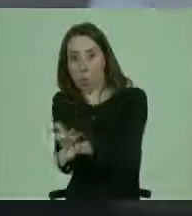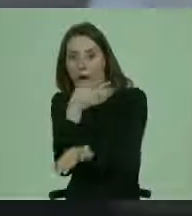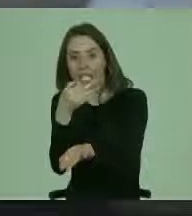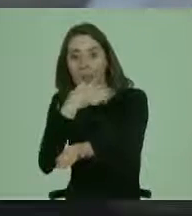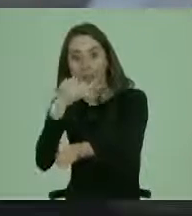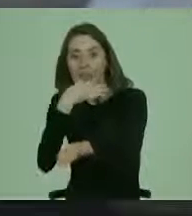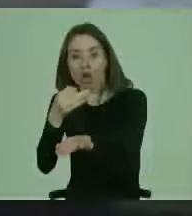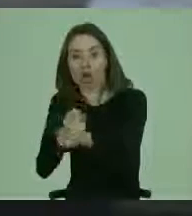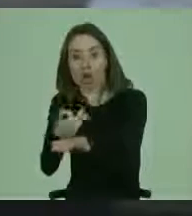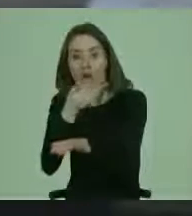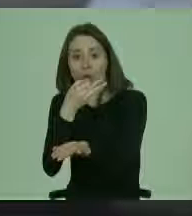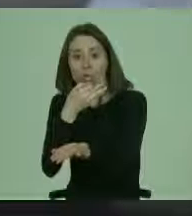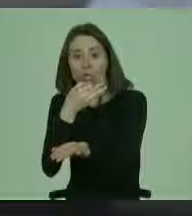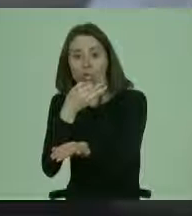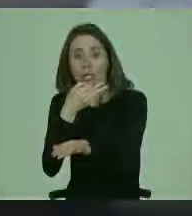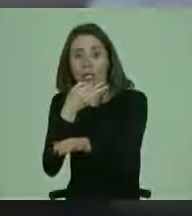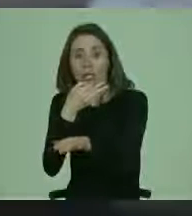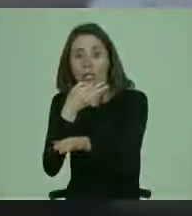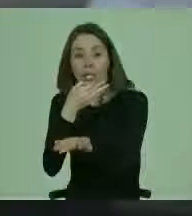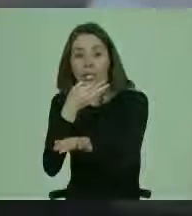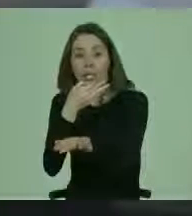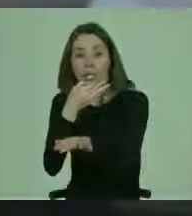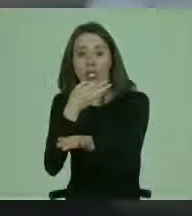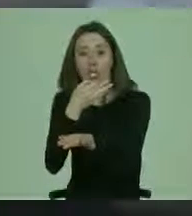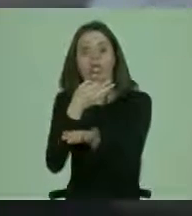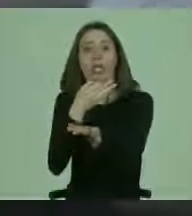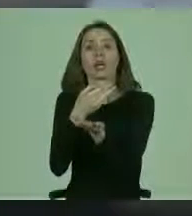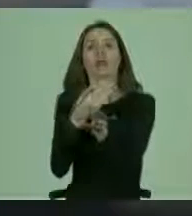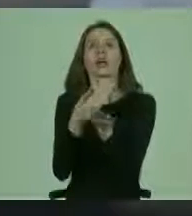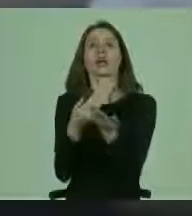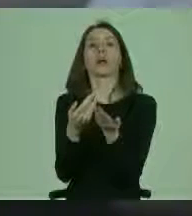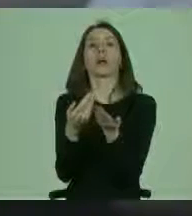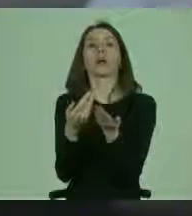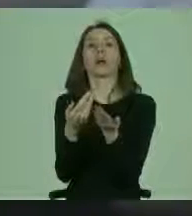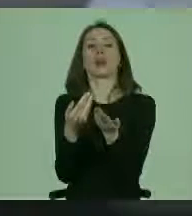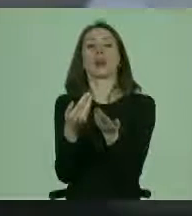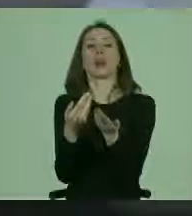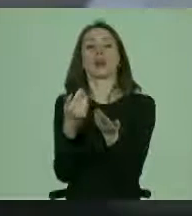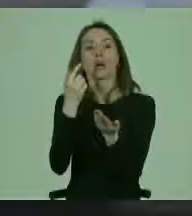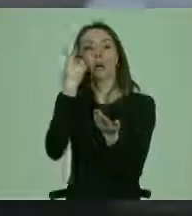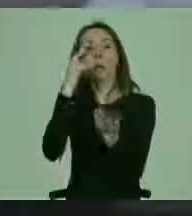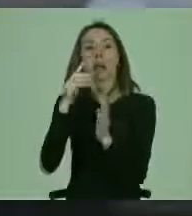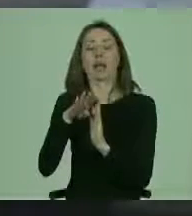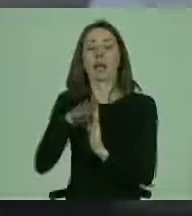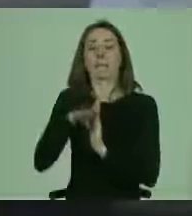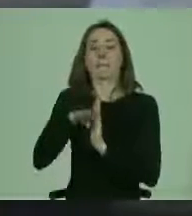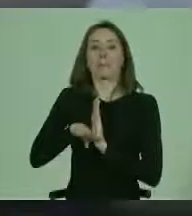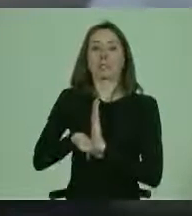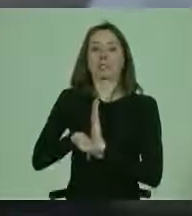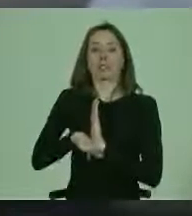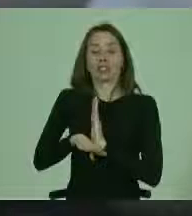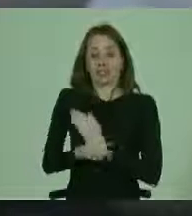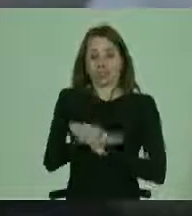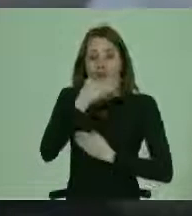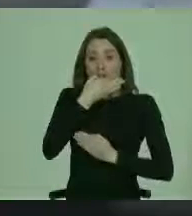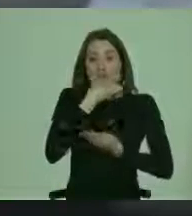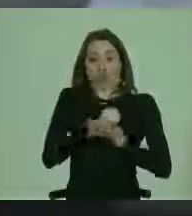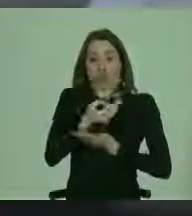definen la sexualidad en términos de bajar la